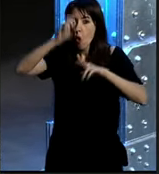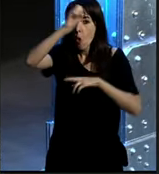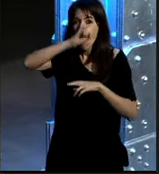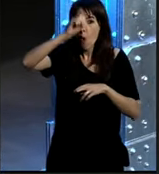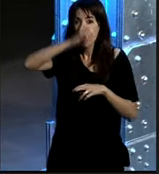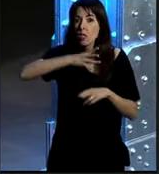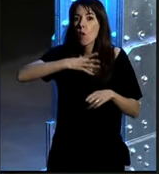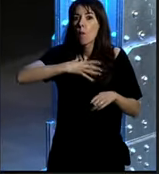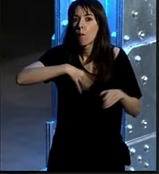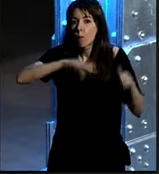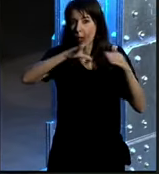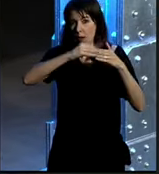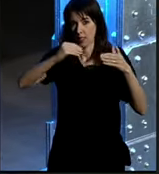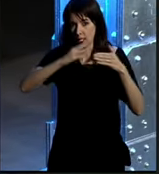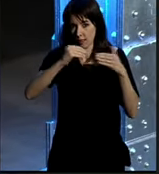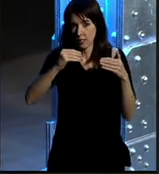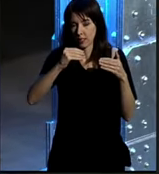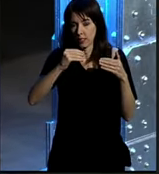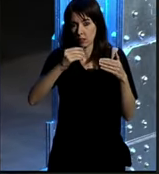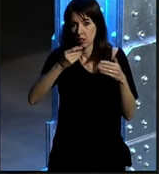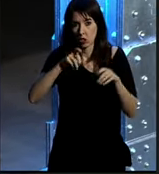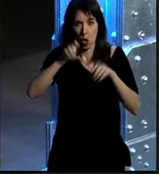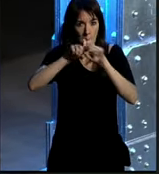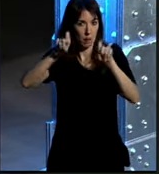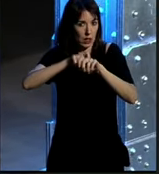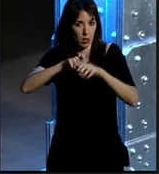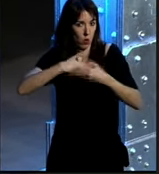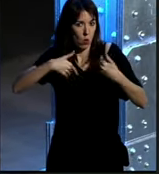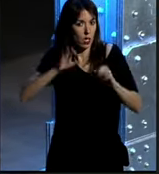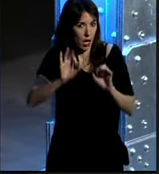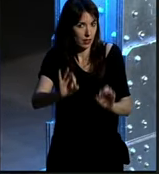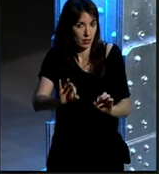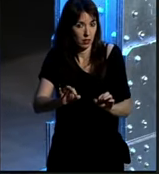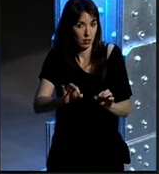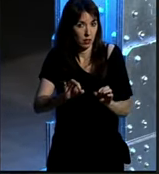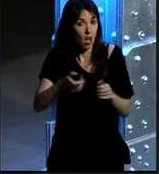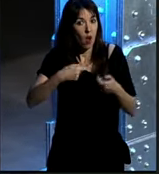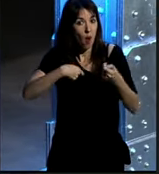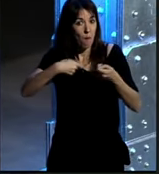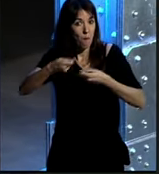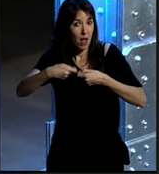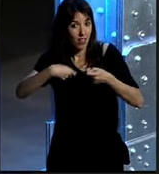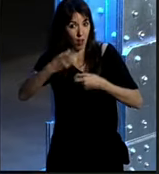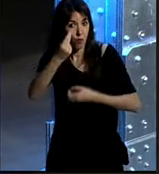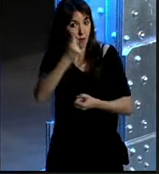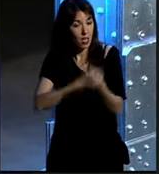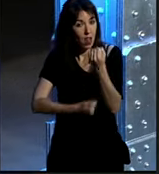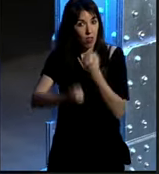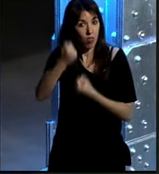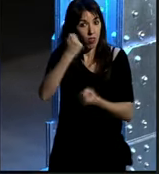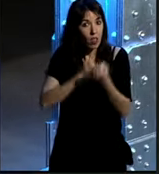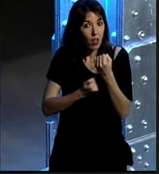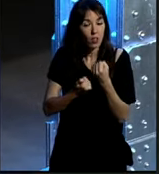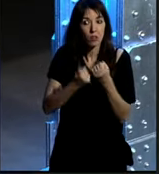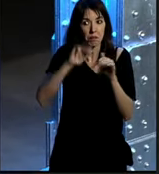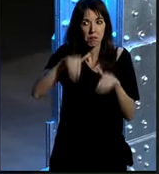potenciales clientes eso es evidente en cualquier tipo de empresa y los mercados financieros pues los mercados financieros